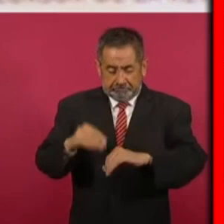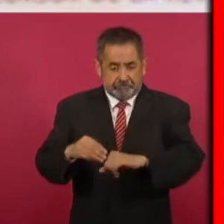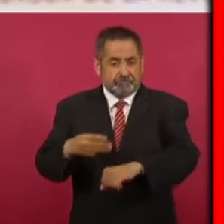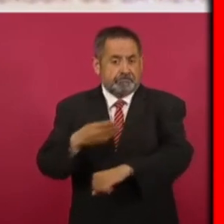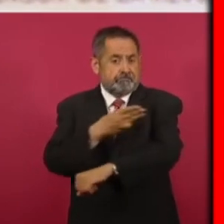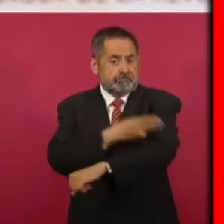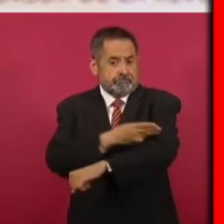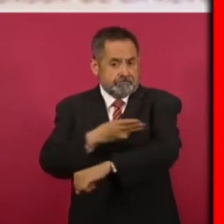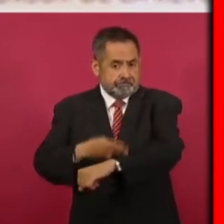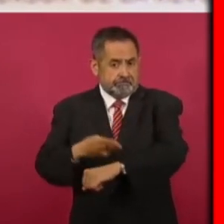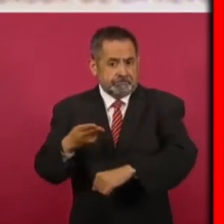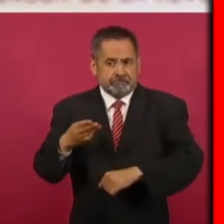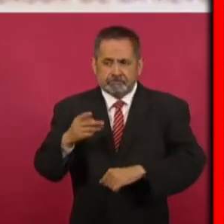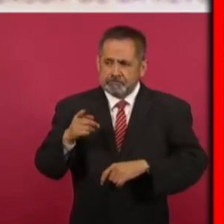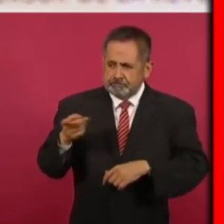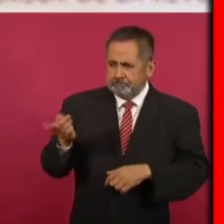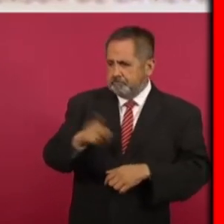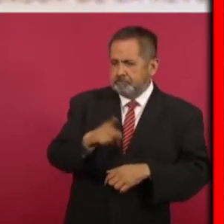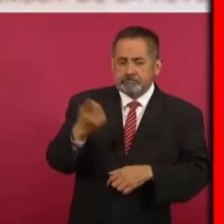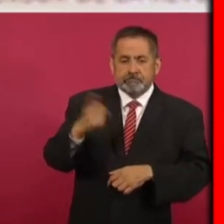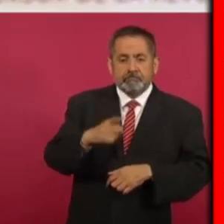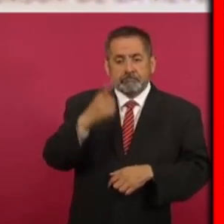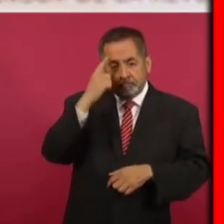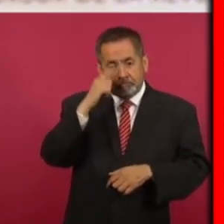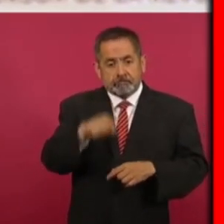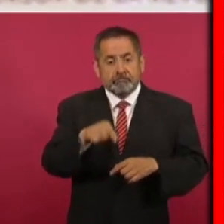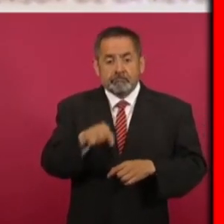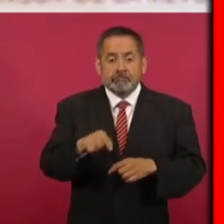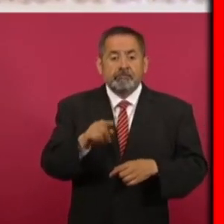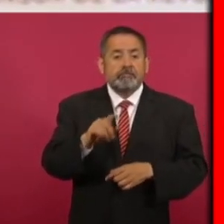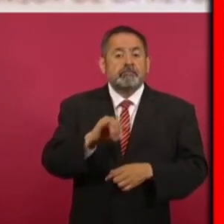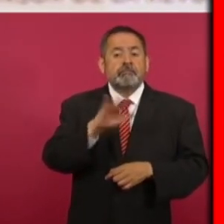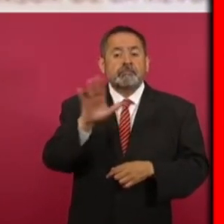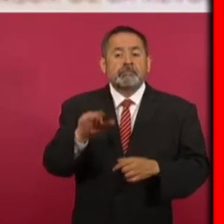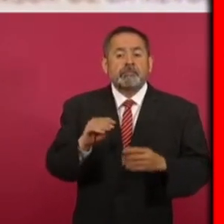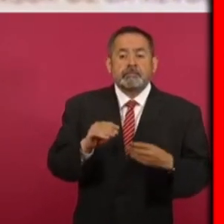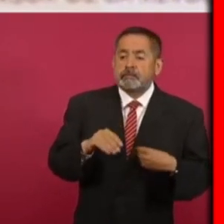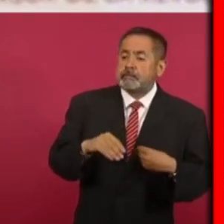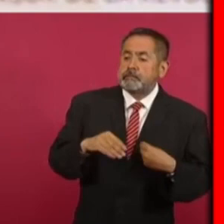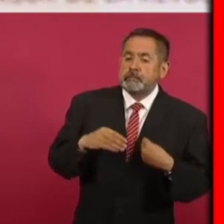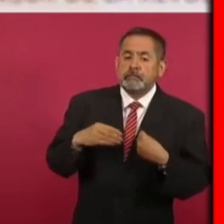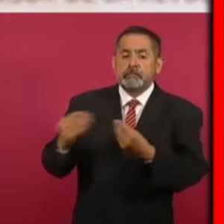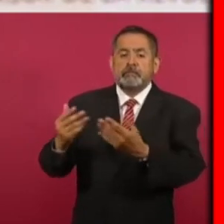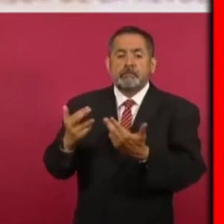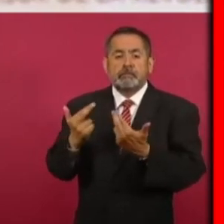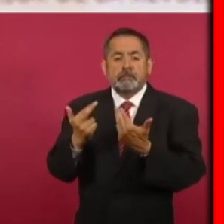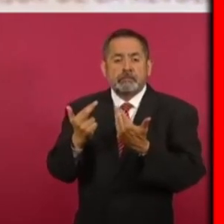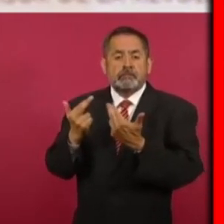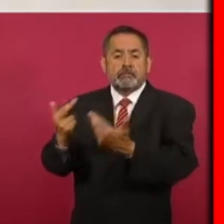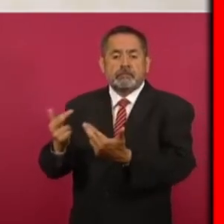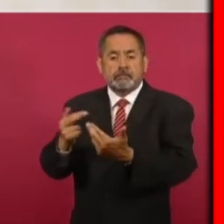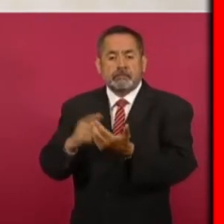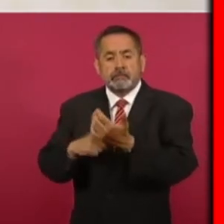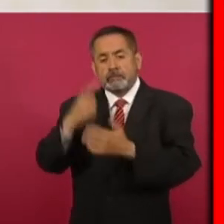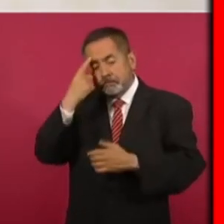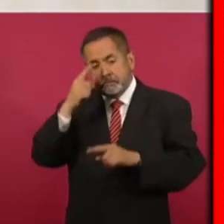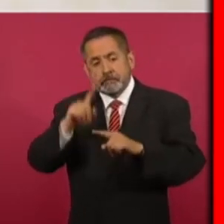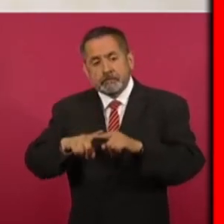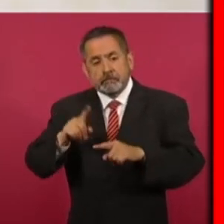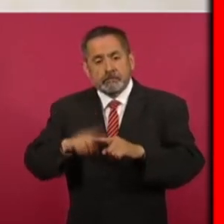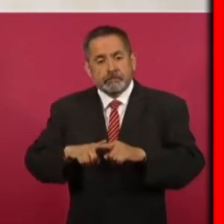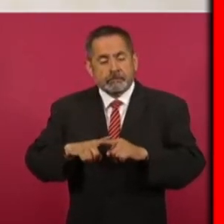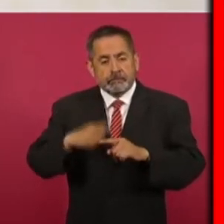para entregársela, para regalársela a Francisco I. Madero Madero